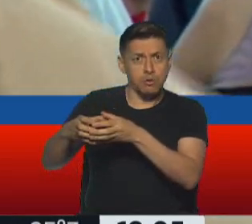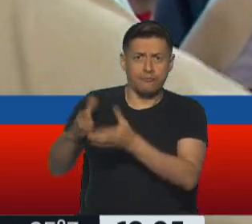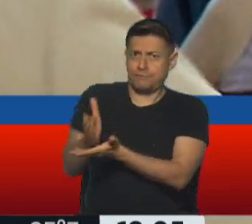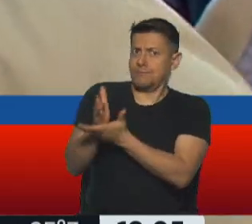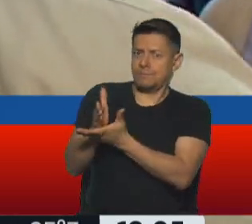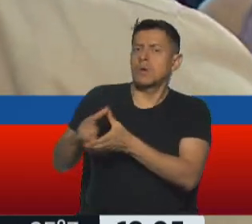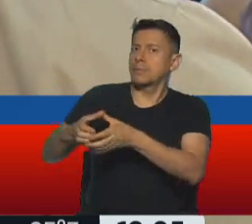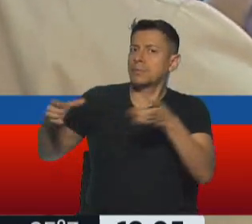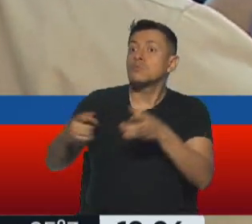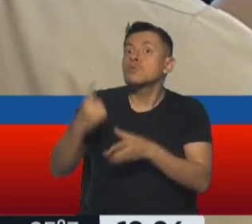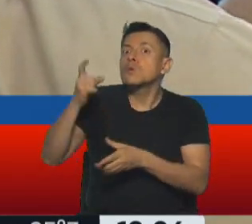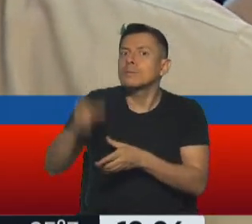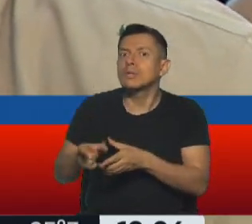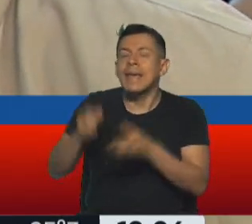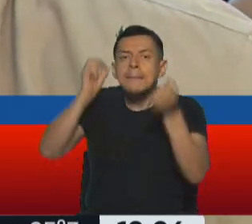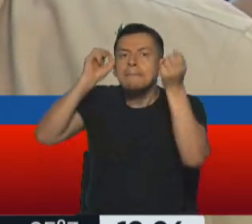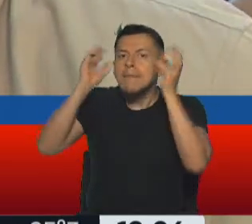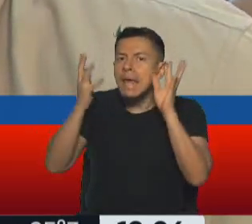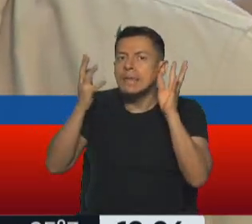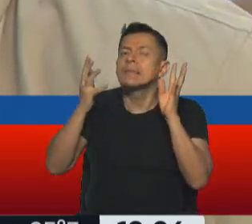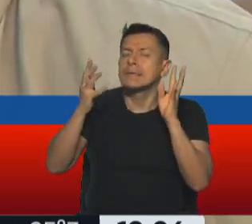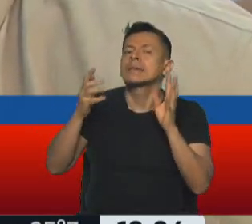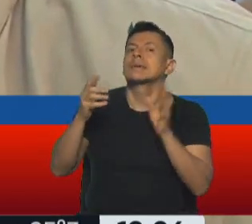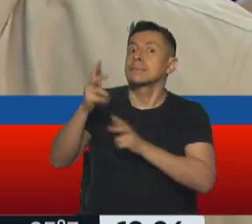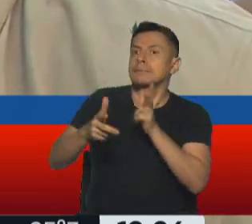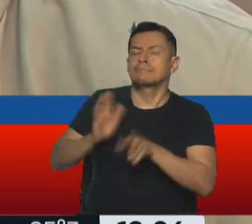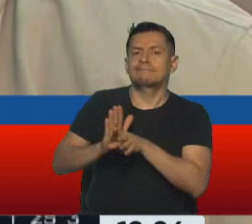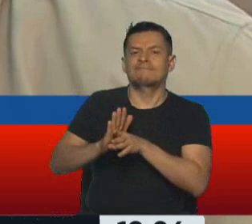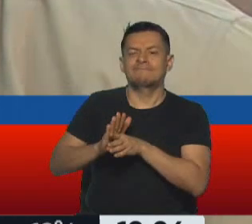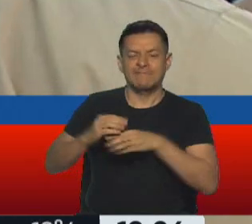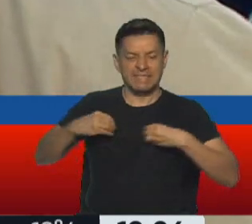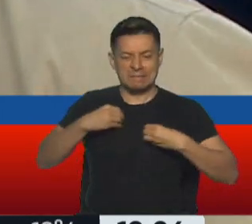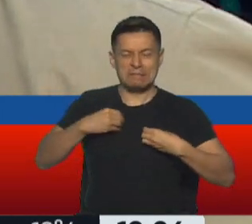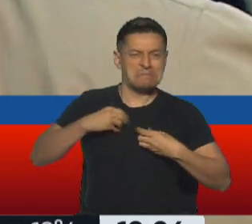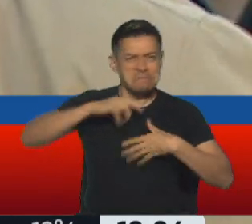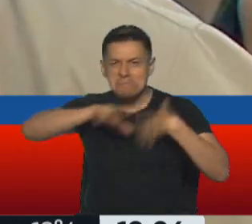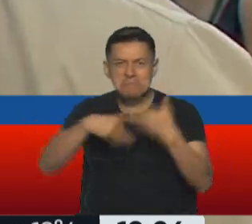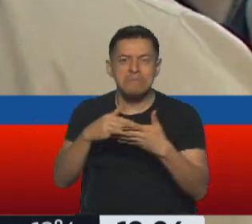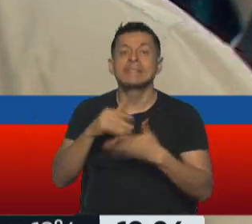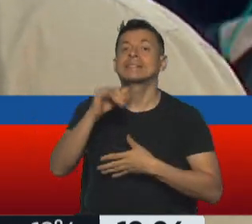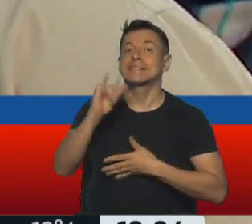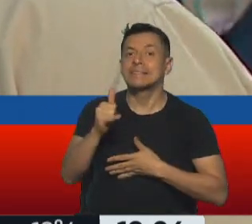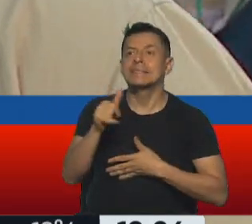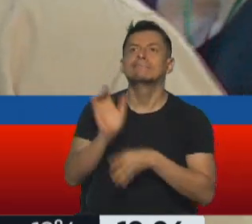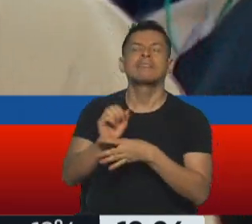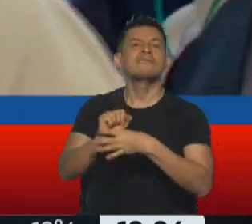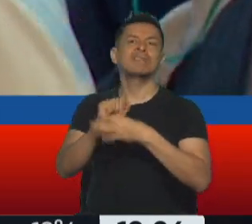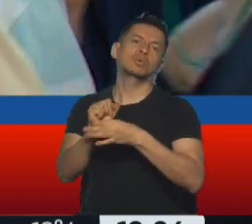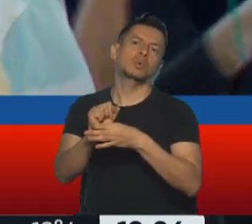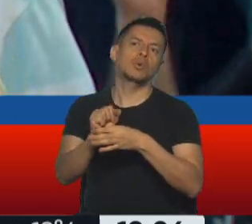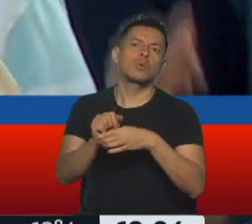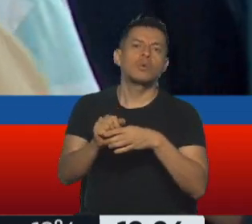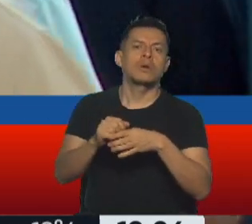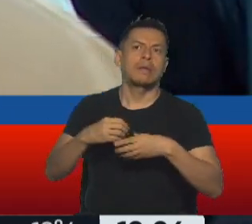candidato específicamente de Emilei con una especie de desequilibrio emocional. Sí, hacen del desequilibrio emocional la virtud. Bueno, a ver,